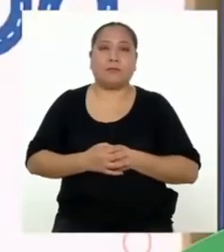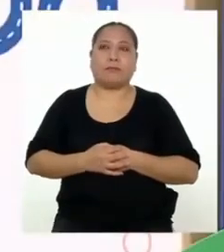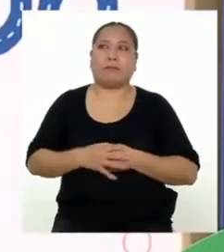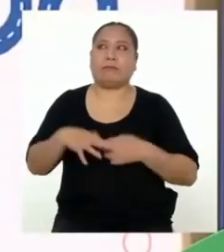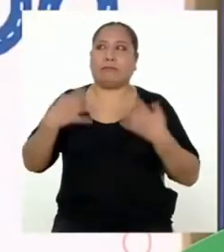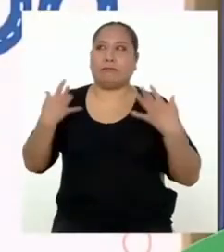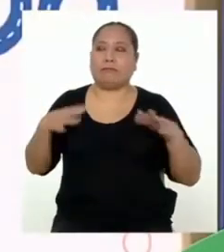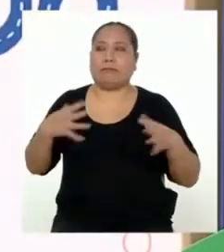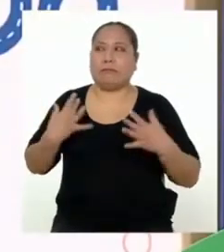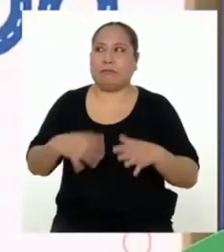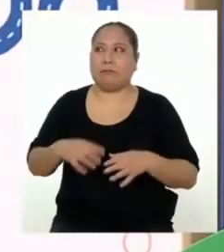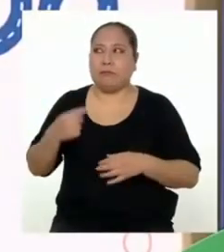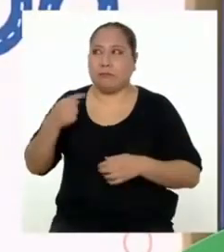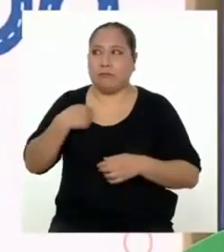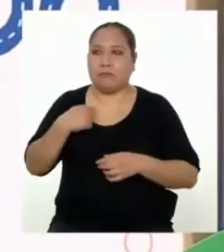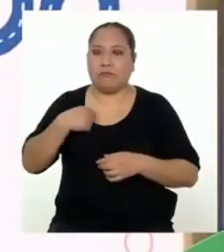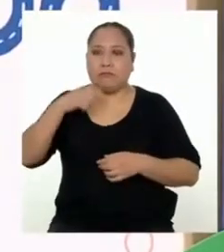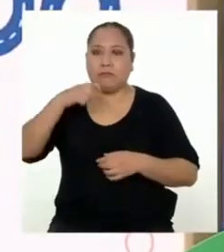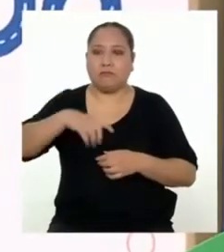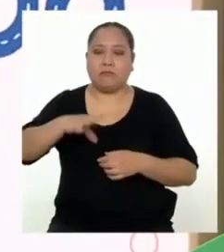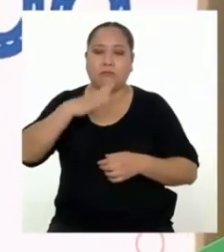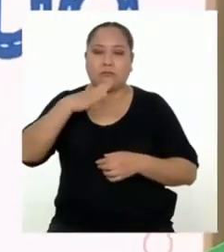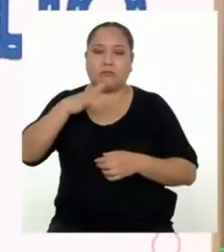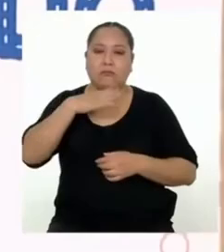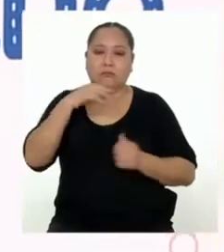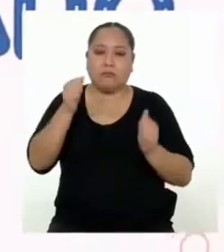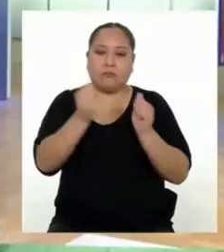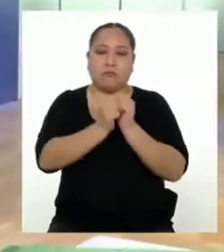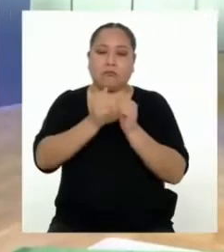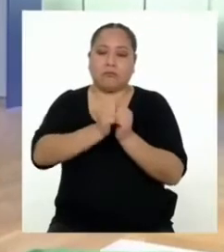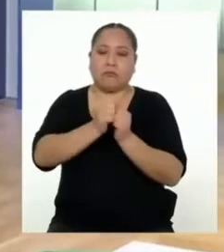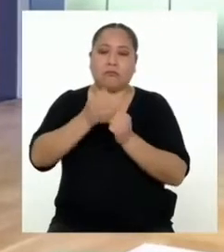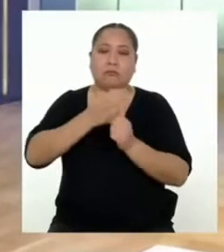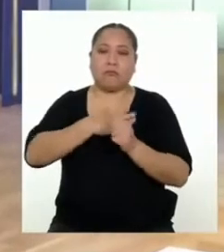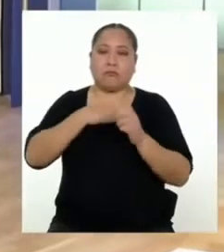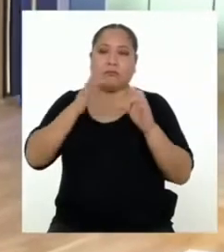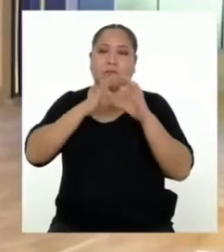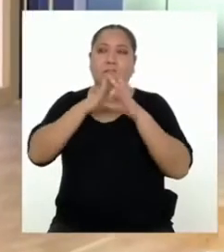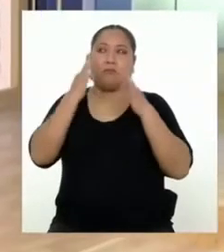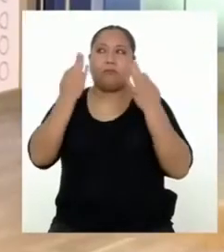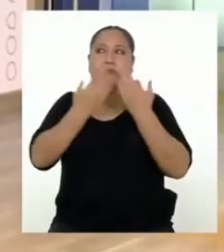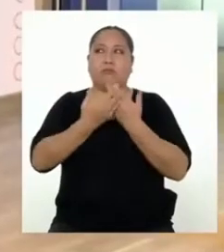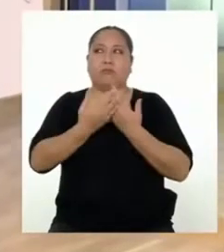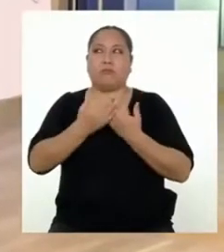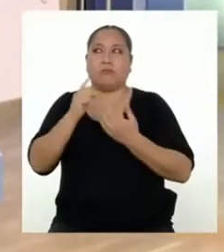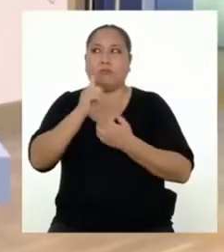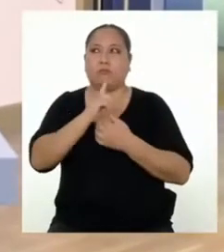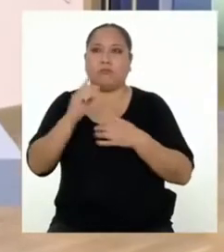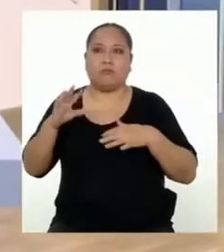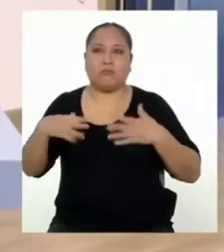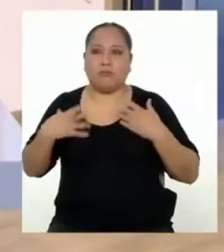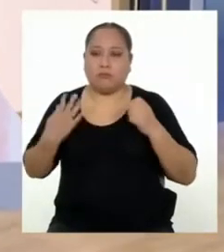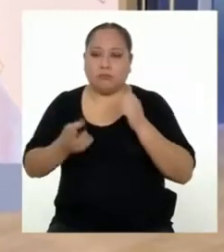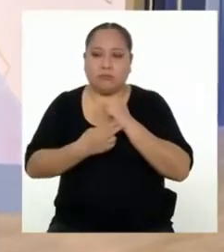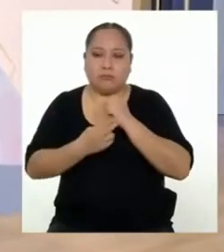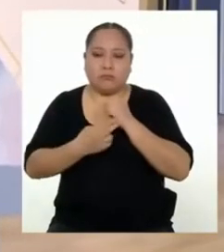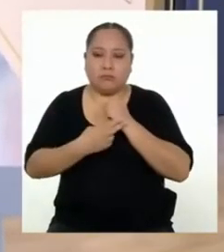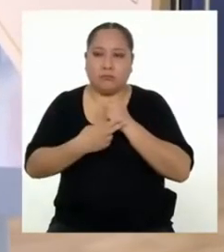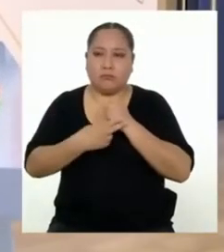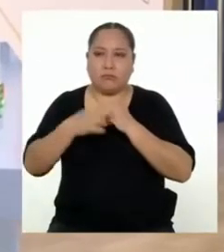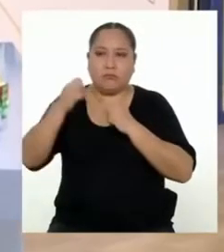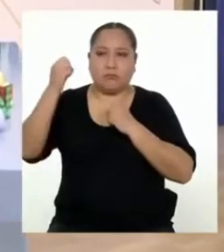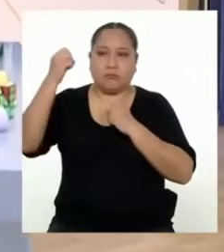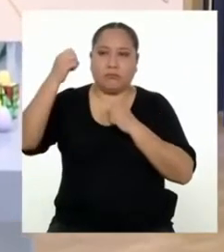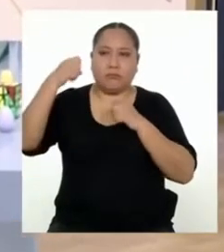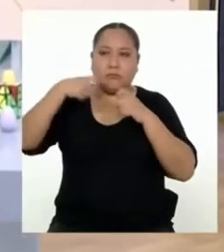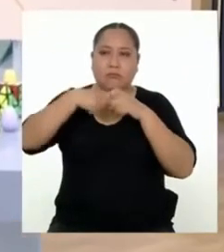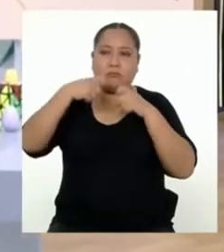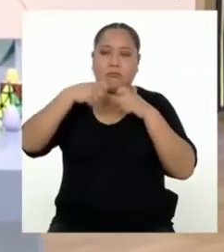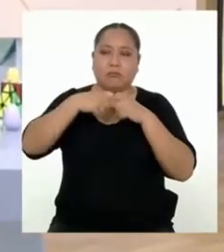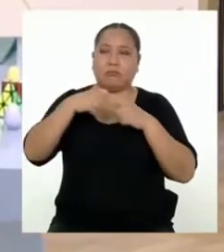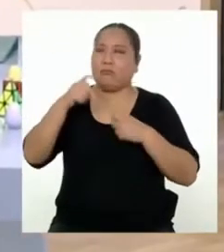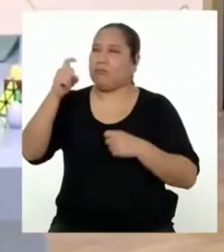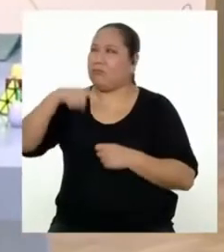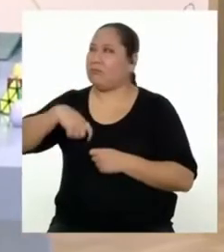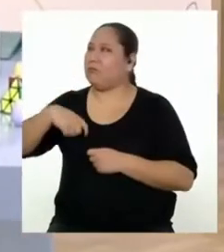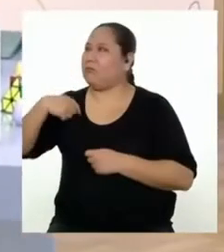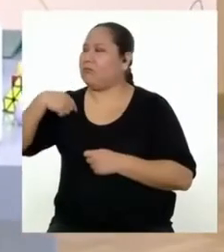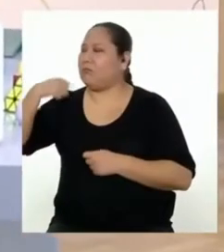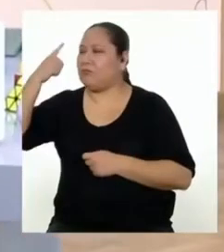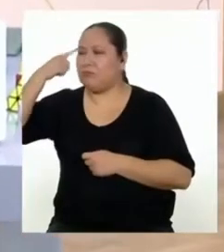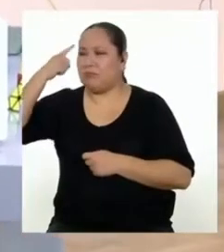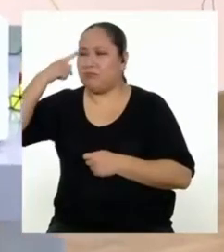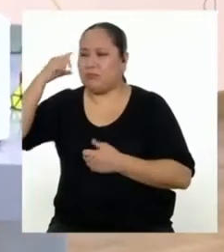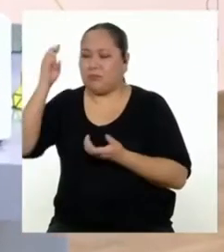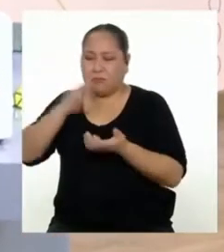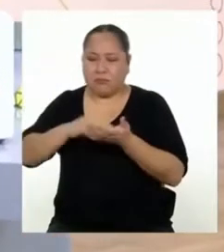Uy, entonces debo hablar sobre esto con mi familia. Si no, no podremos ahorrar. Creo que hay más prácticas que